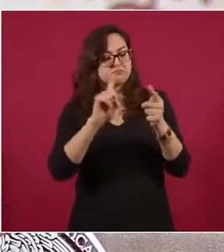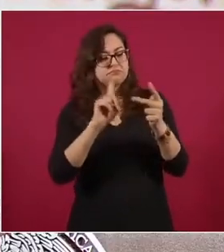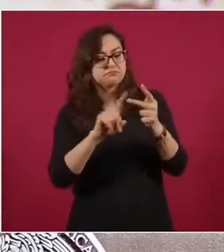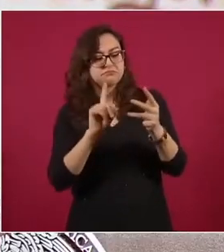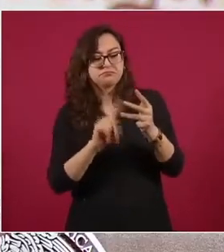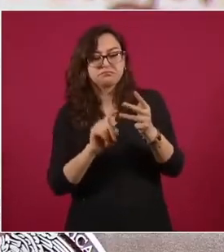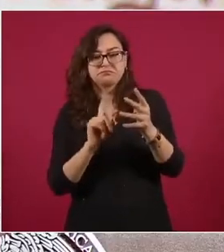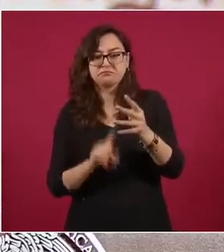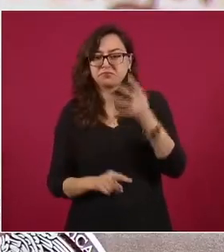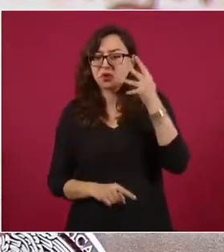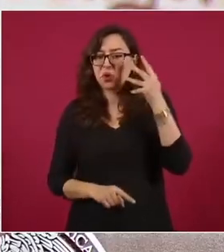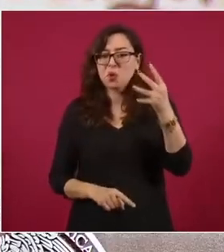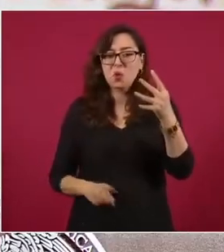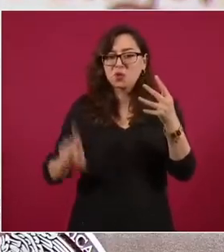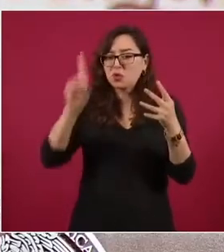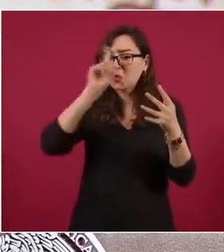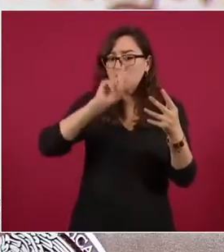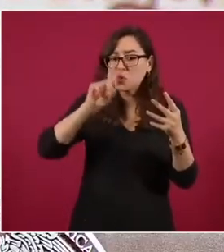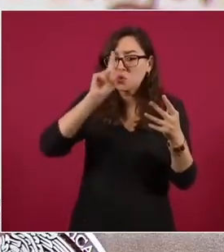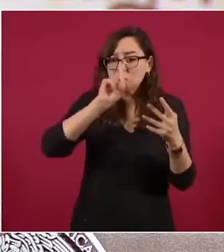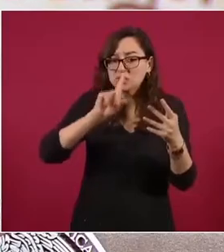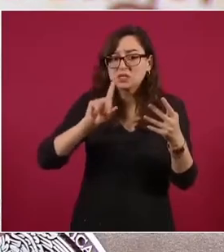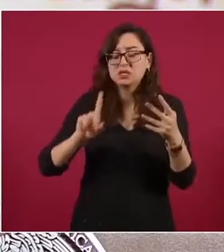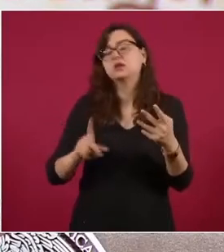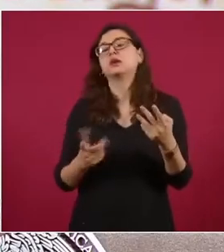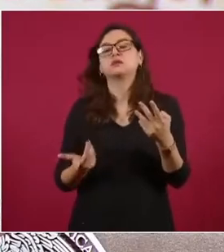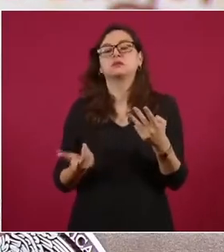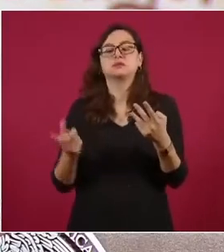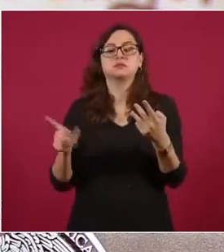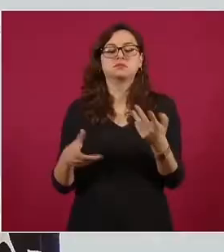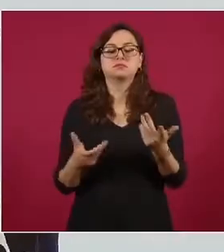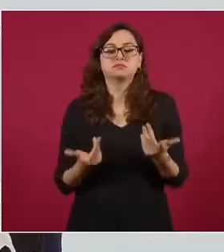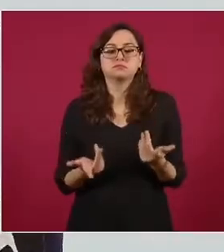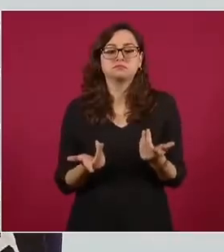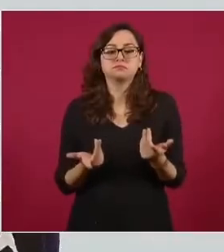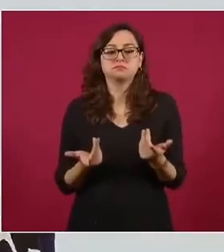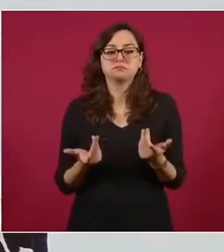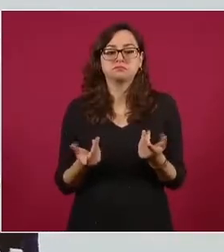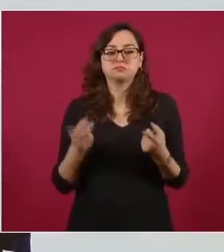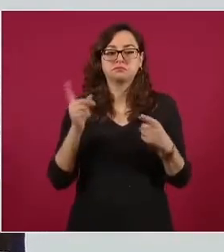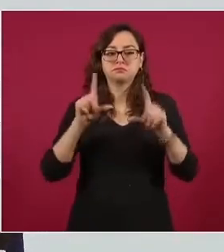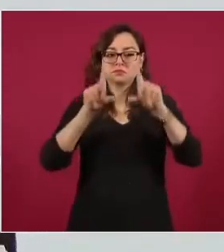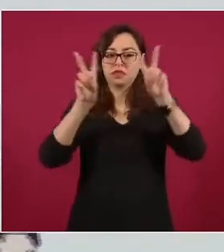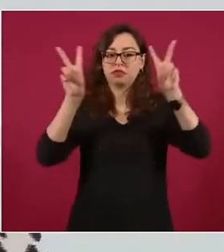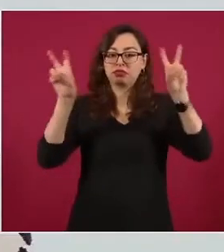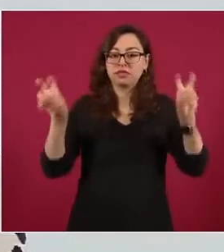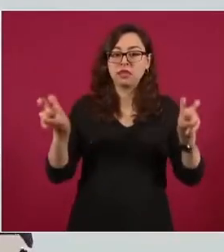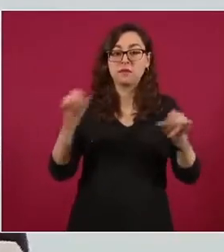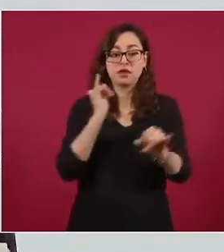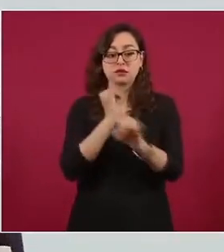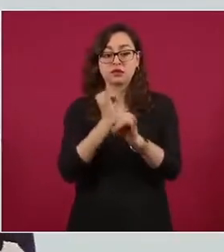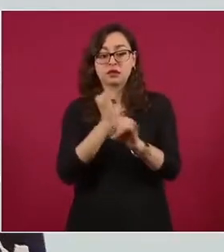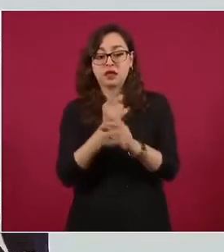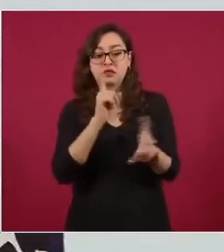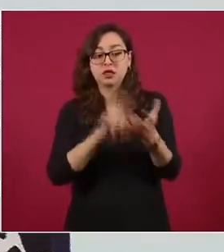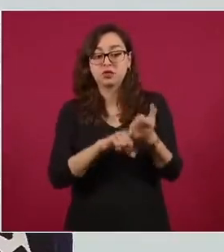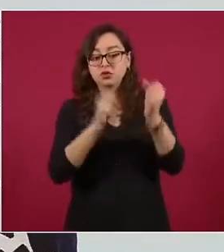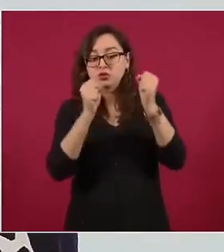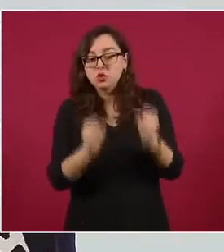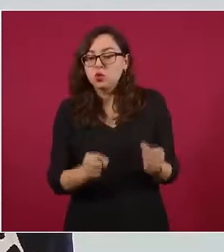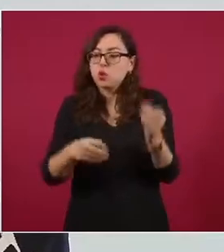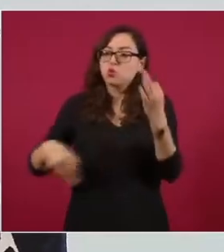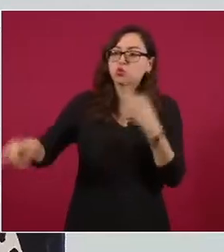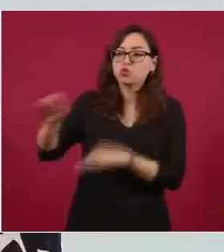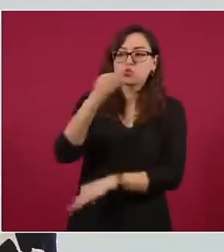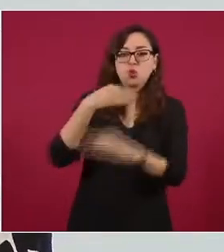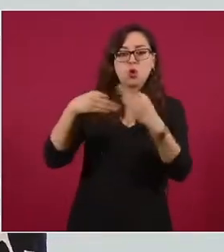recomendaciones. La ciudadanía digital es tarea de todas y todos. Analizar si tus comentarios